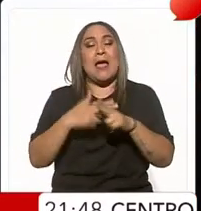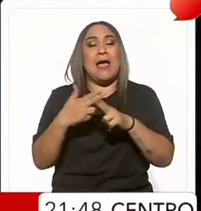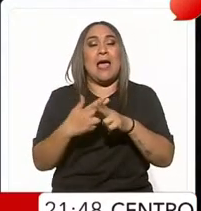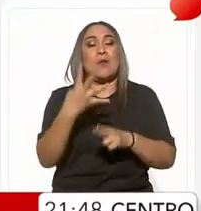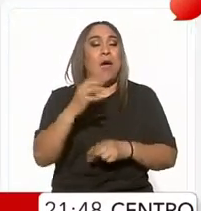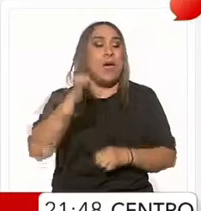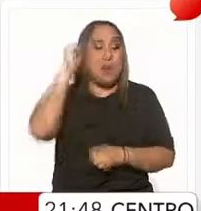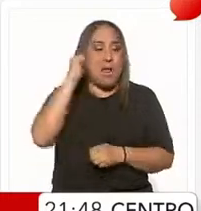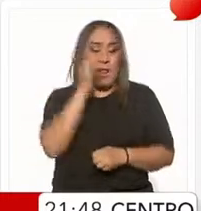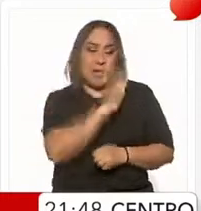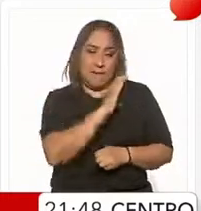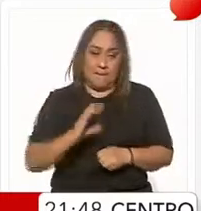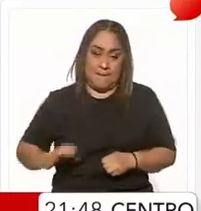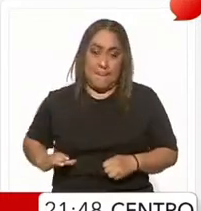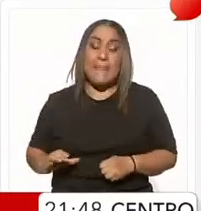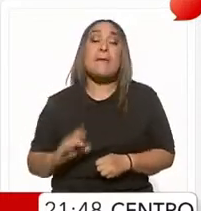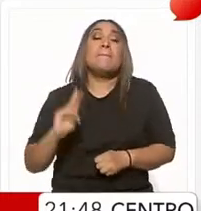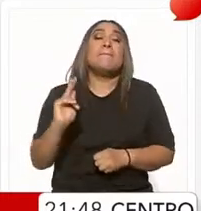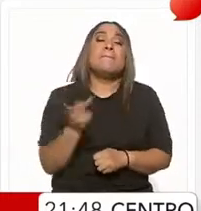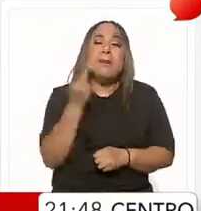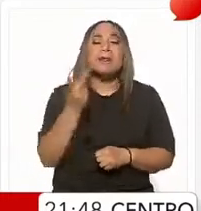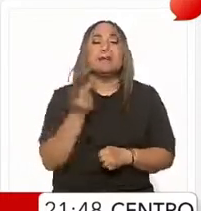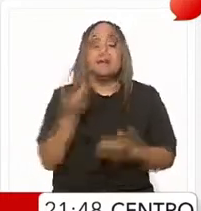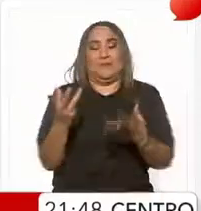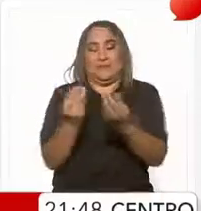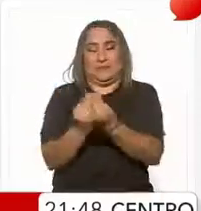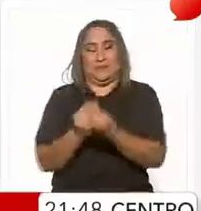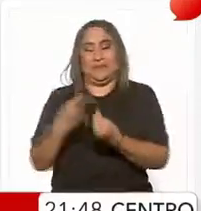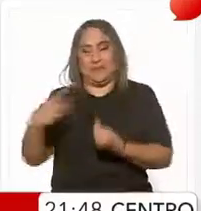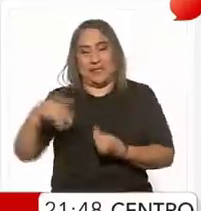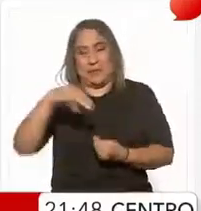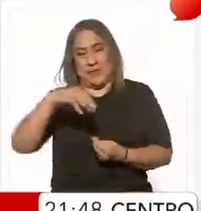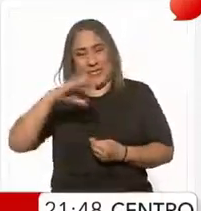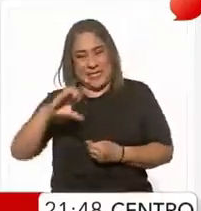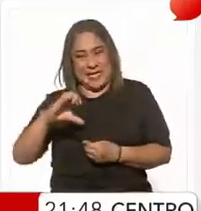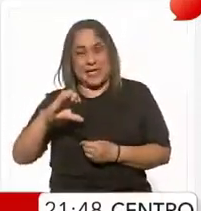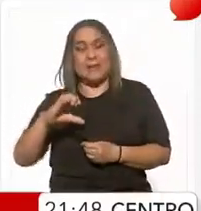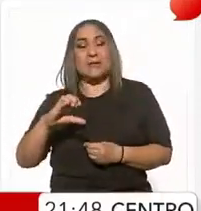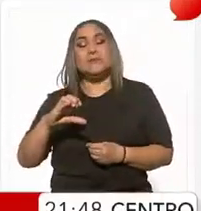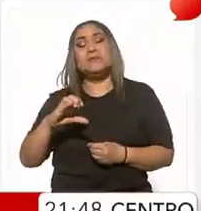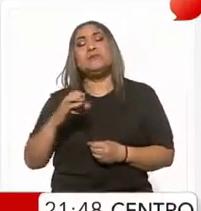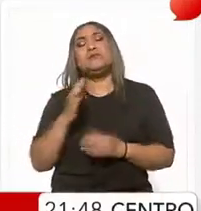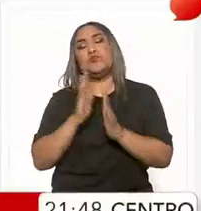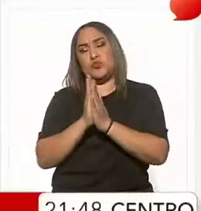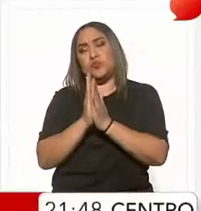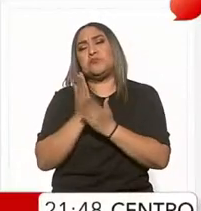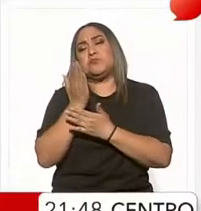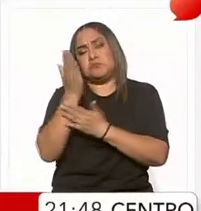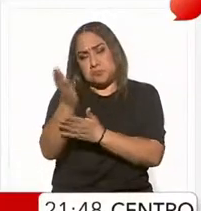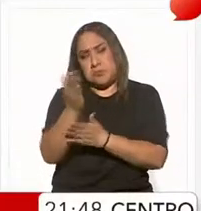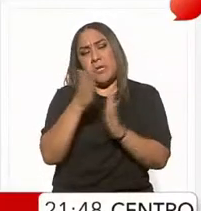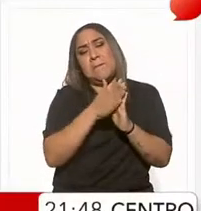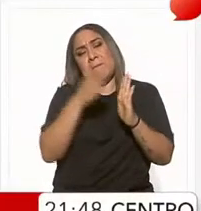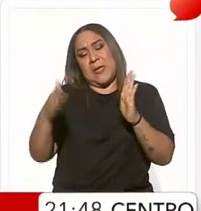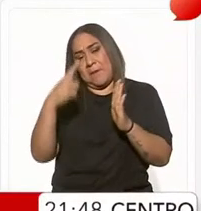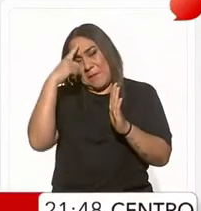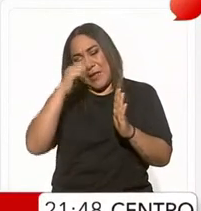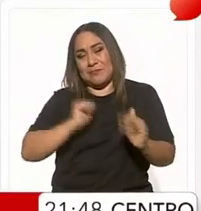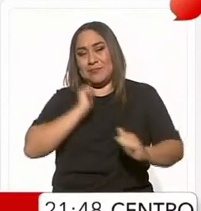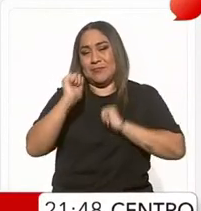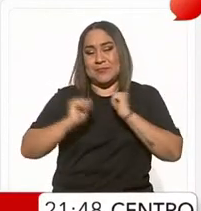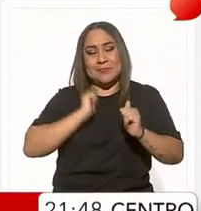abril. Debido a que varios aspirantes del Movimiento Naranja en esa entidad pidieron si ampliara el plazo de registro de sus